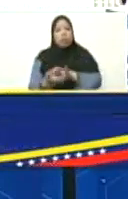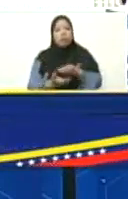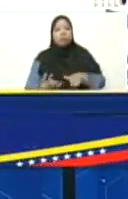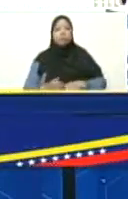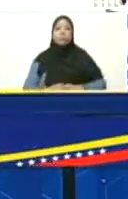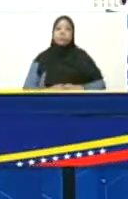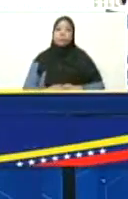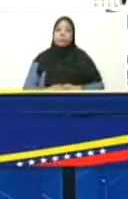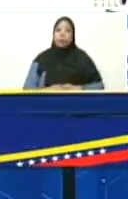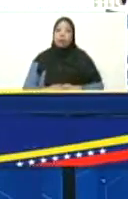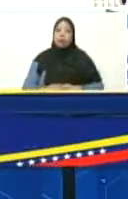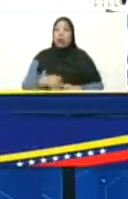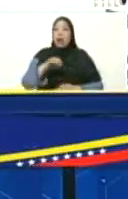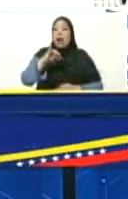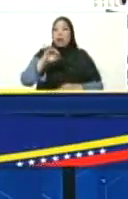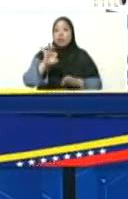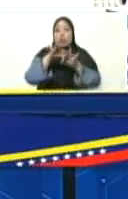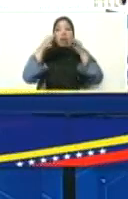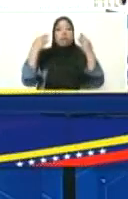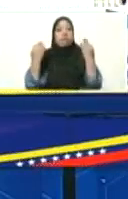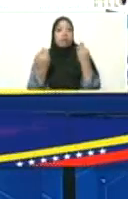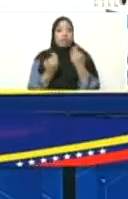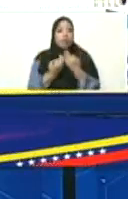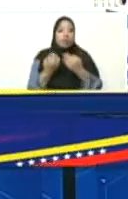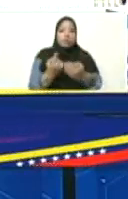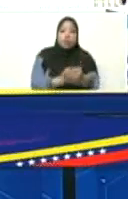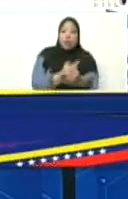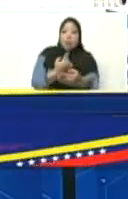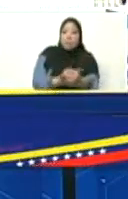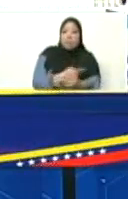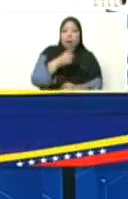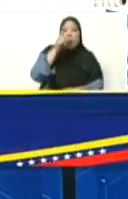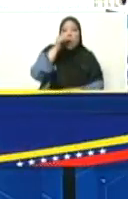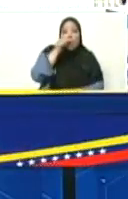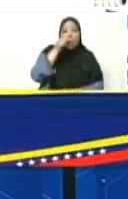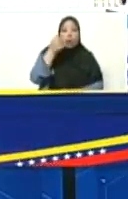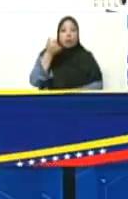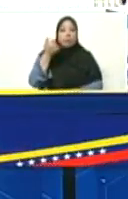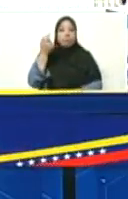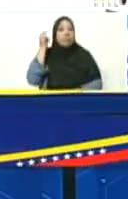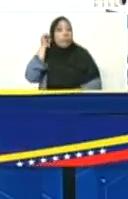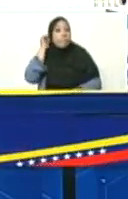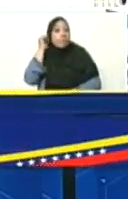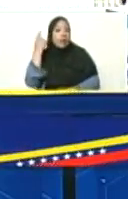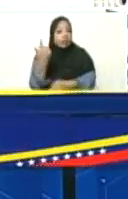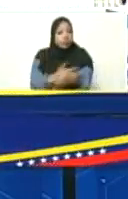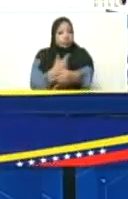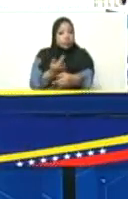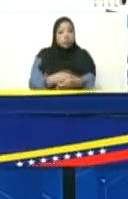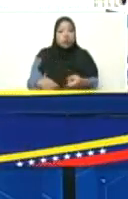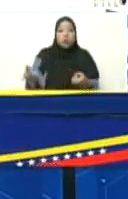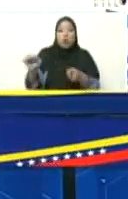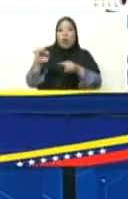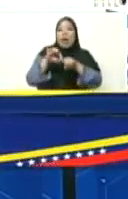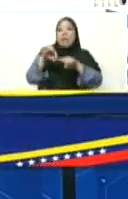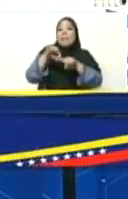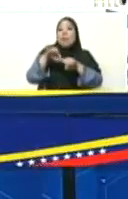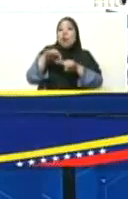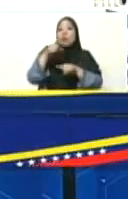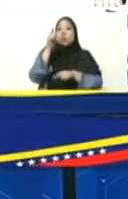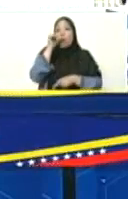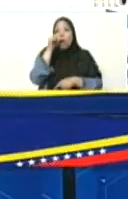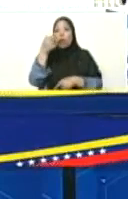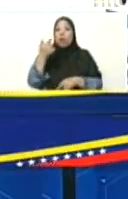En una familia siempre surgen entre un hermano, una hermana, el esposo, la esposa, etc. El primo, el hermano